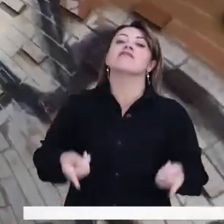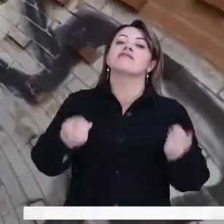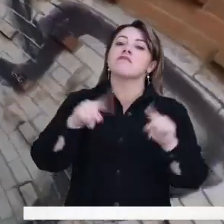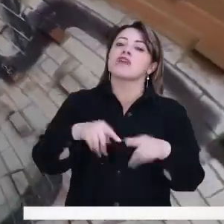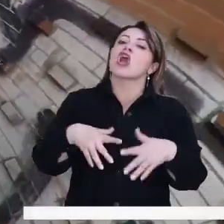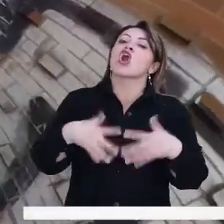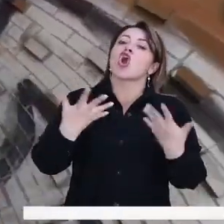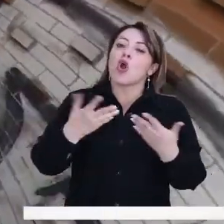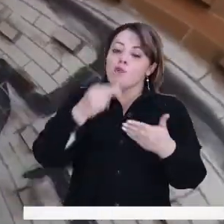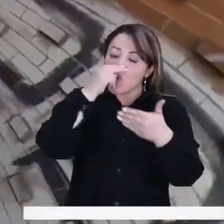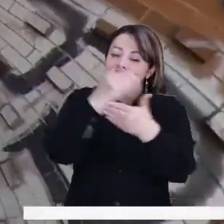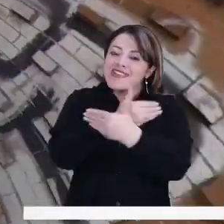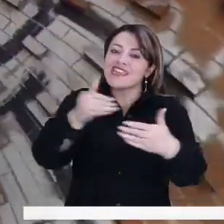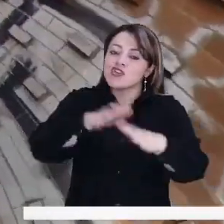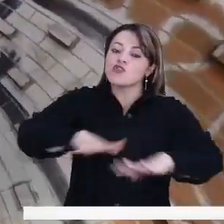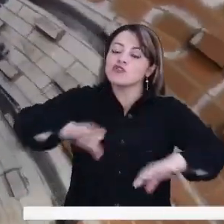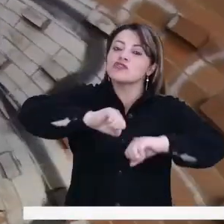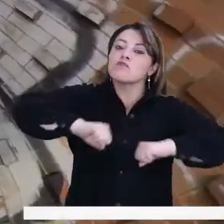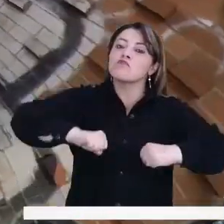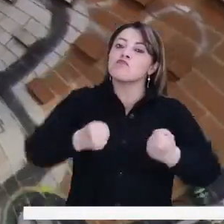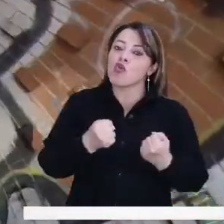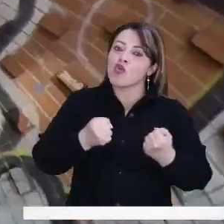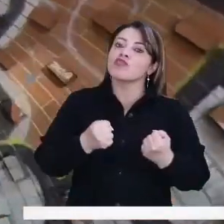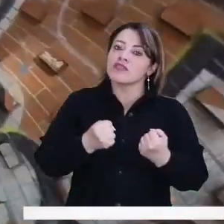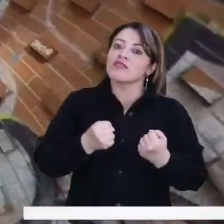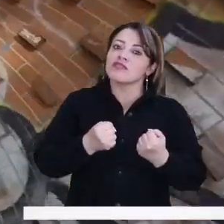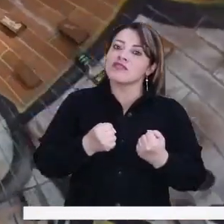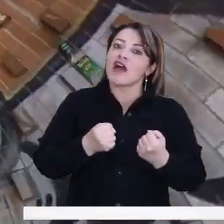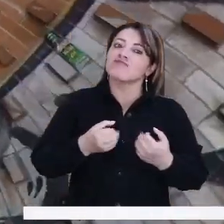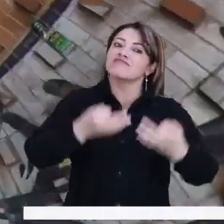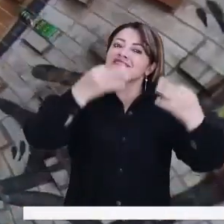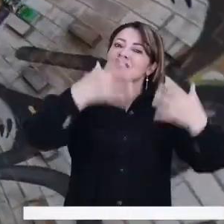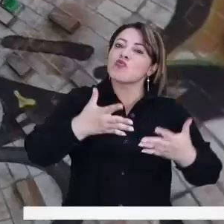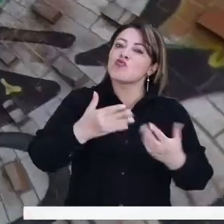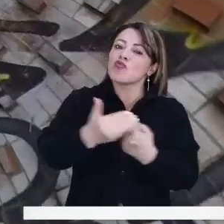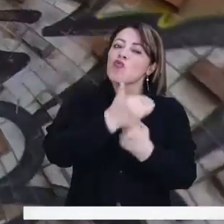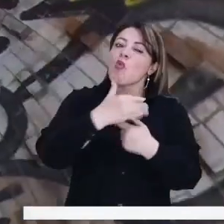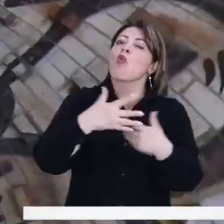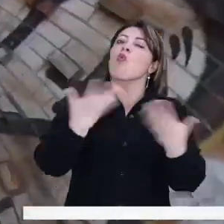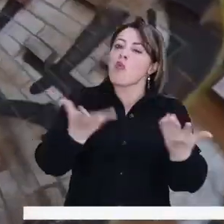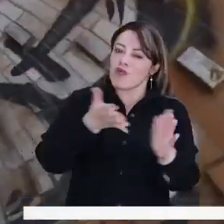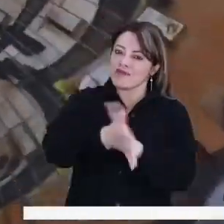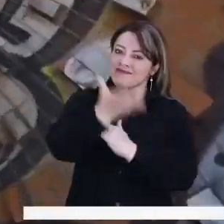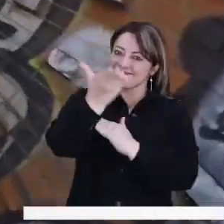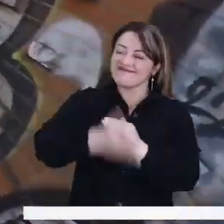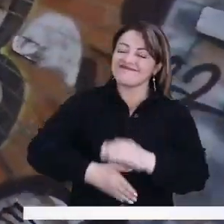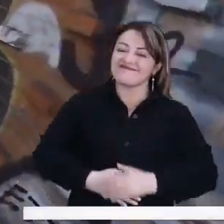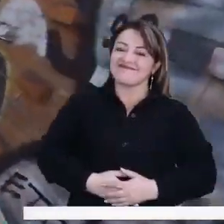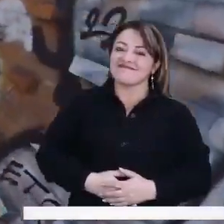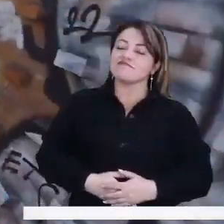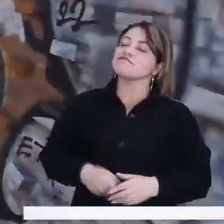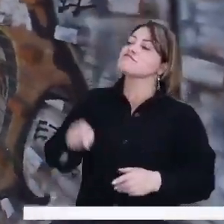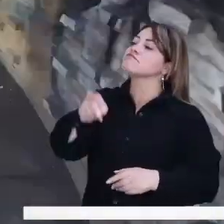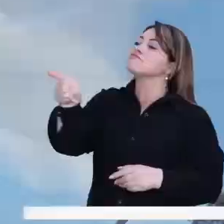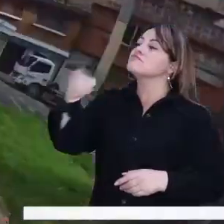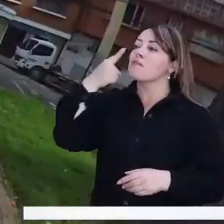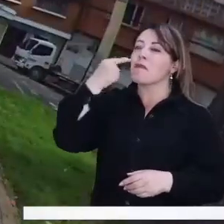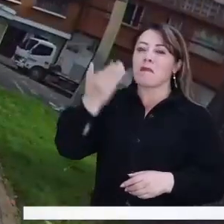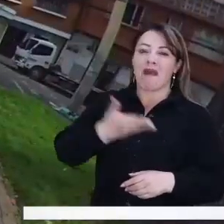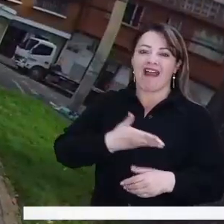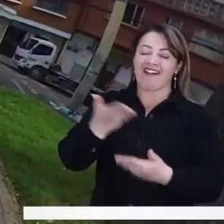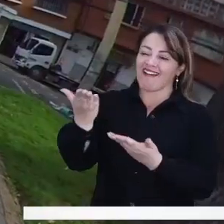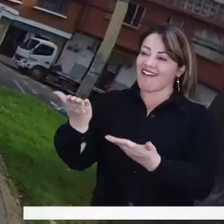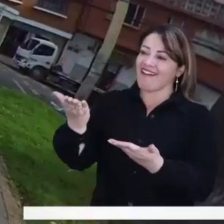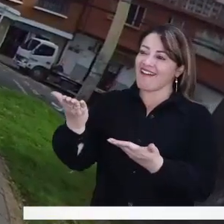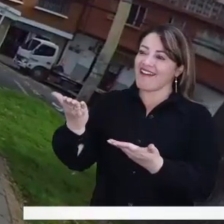saber qué podemos hacer para que los niños en Bogotá se puedan mantener seguros. Acompáñenme. Bueno, ustedes